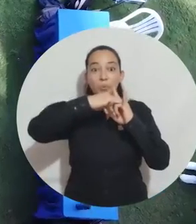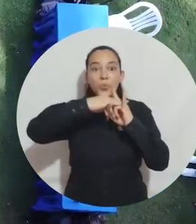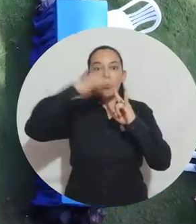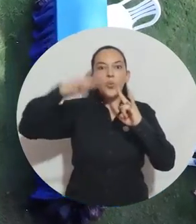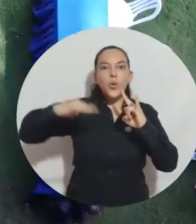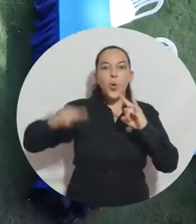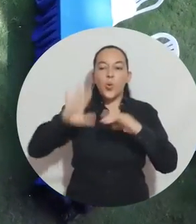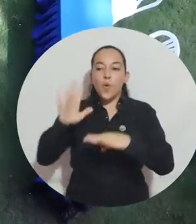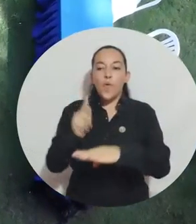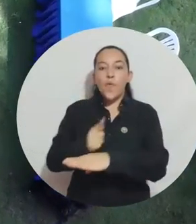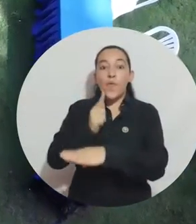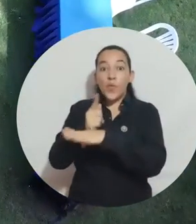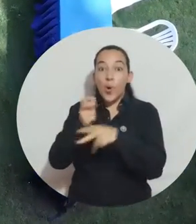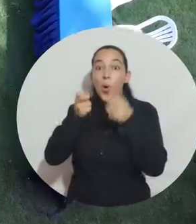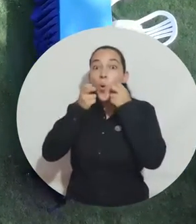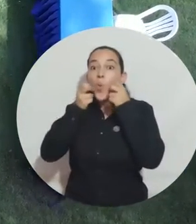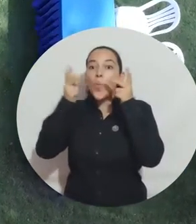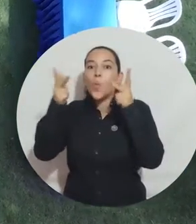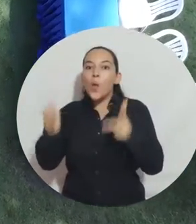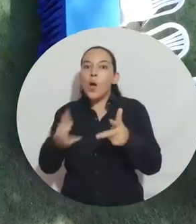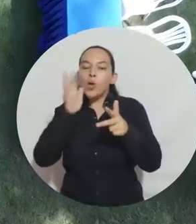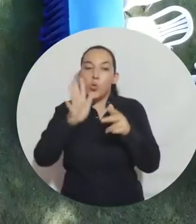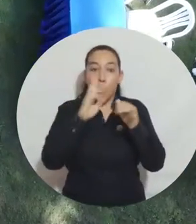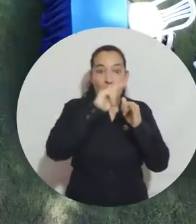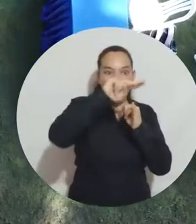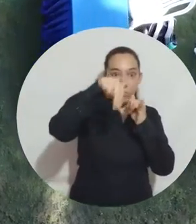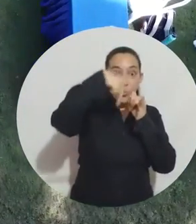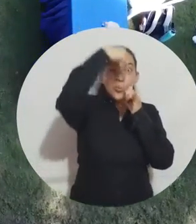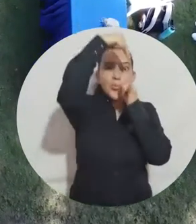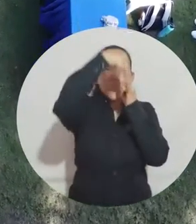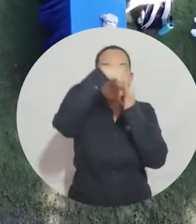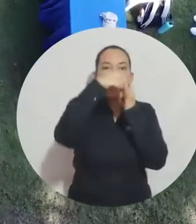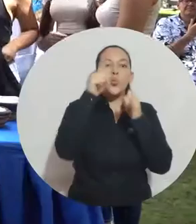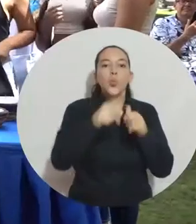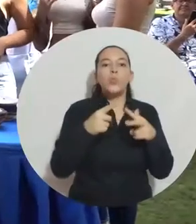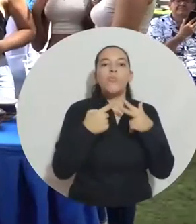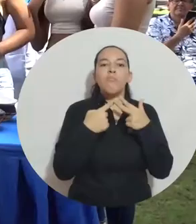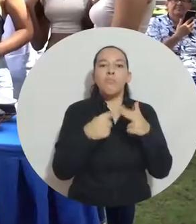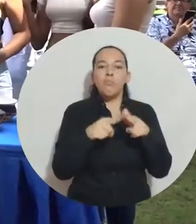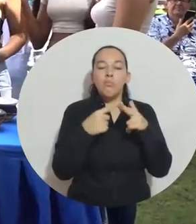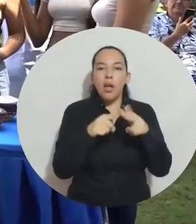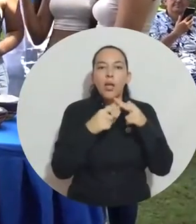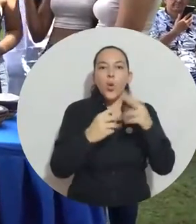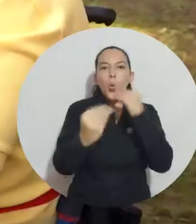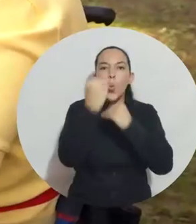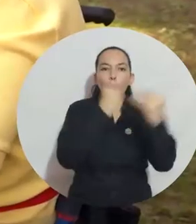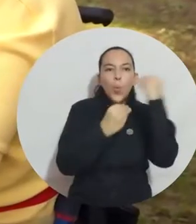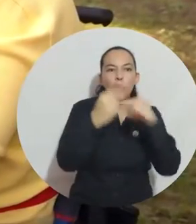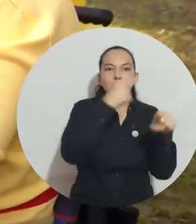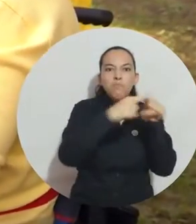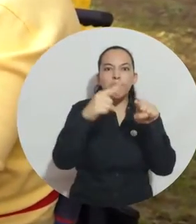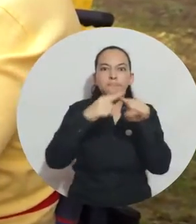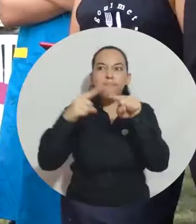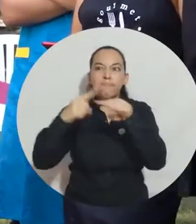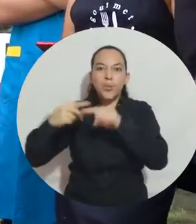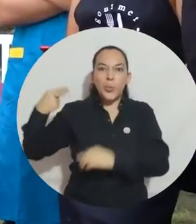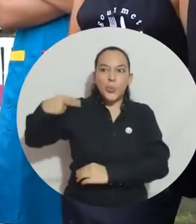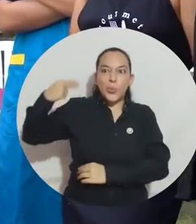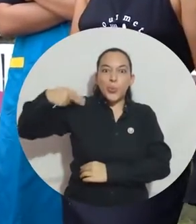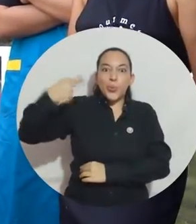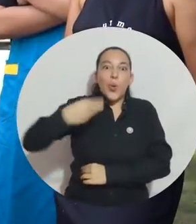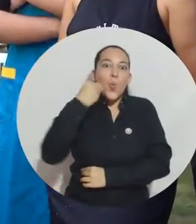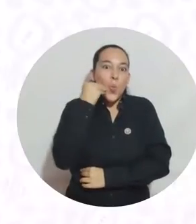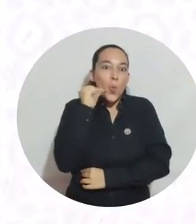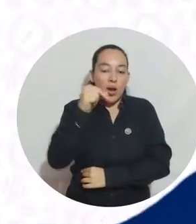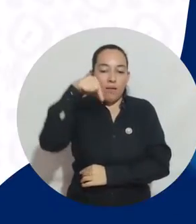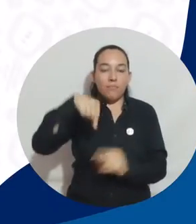La Universidad del Magdalena, a través de la Facultad de Humanidades y el Programa de Antropología, desarrolló el Taller al Aire Libre de Gastronomía Ancestral